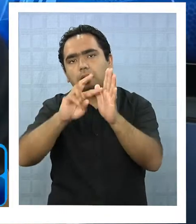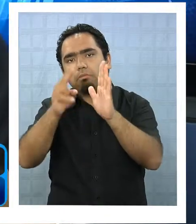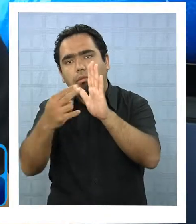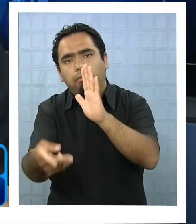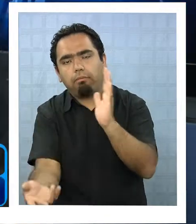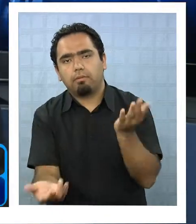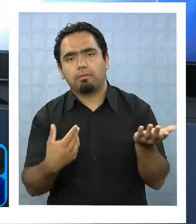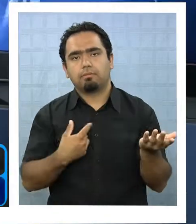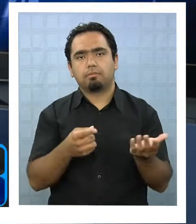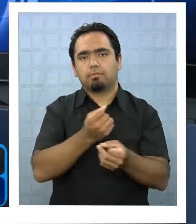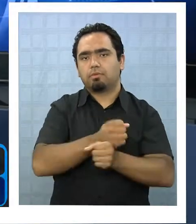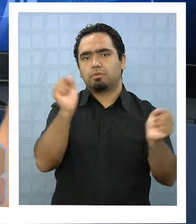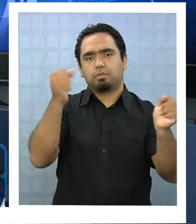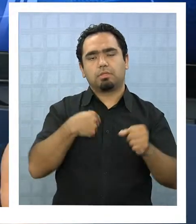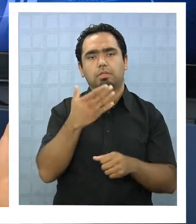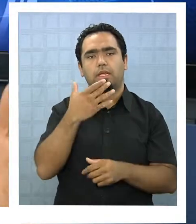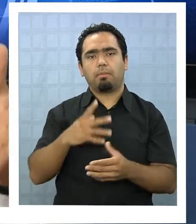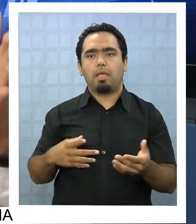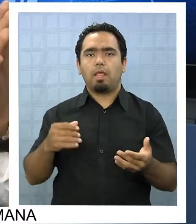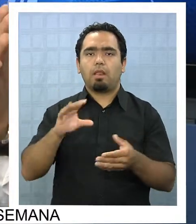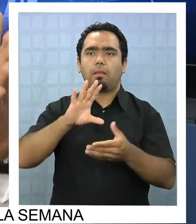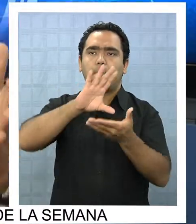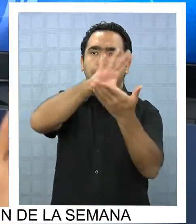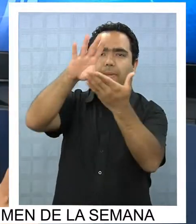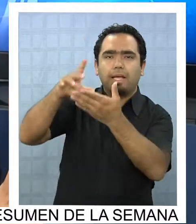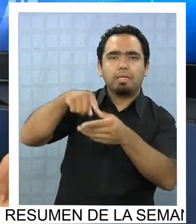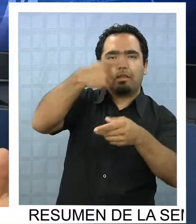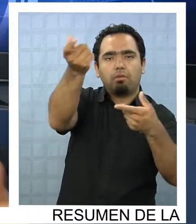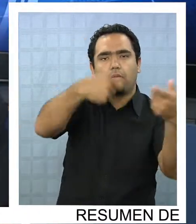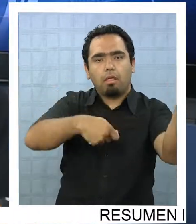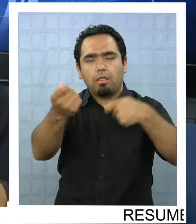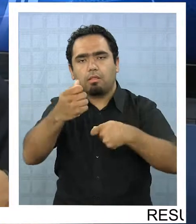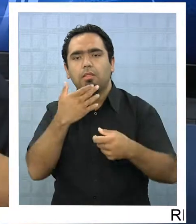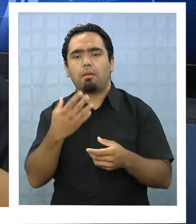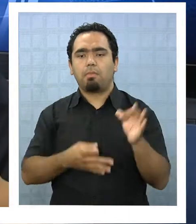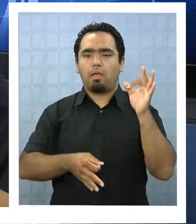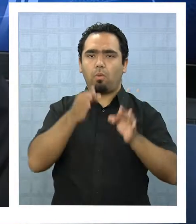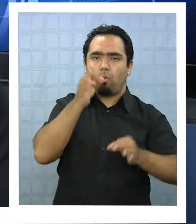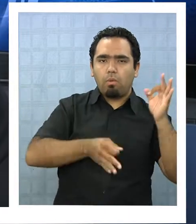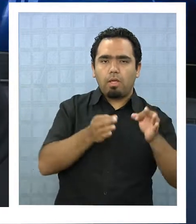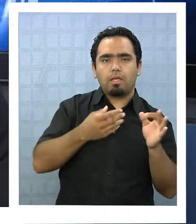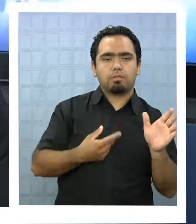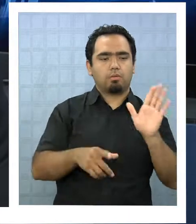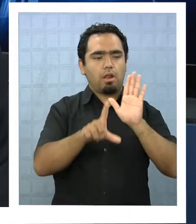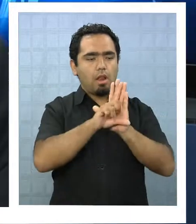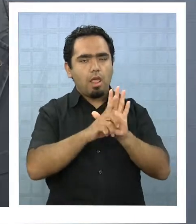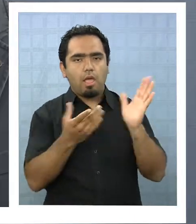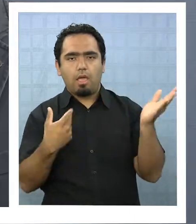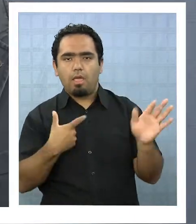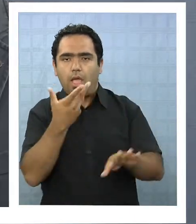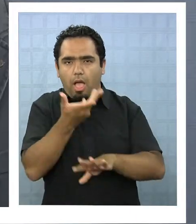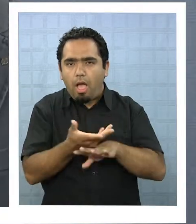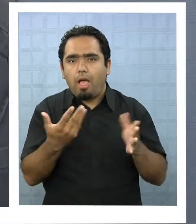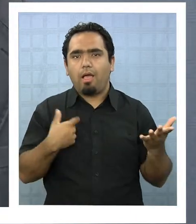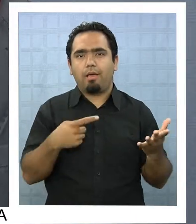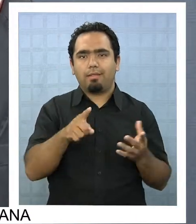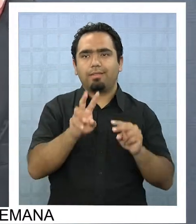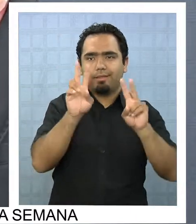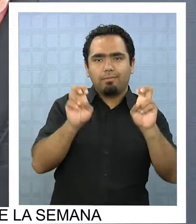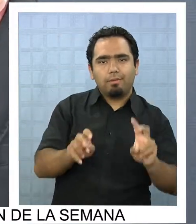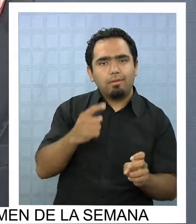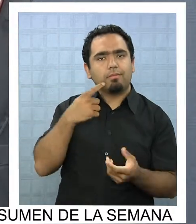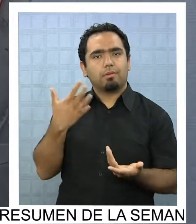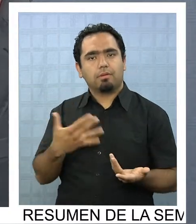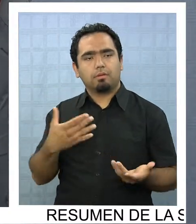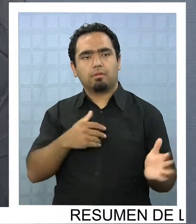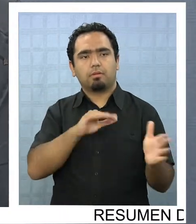semestral hay temas de inversión extranjera hay temas de certeza jurídica o sea, no podías hacer reformas tributarias cada 6 meses ¿y por qué claudicó